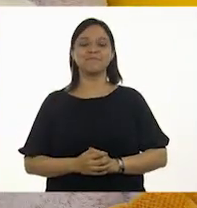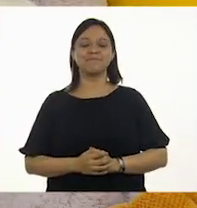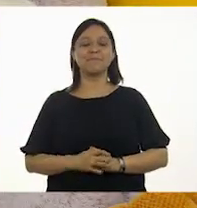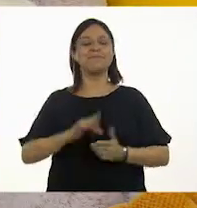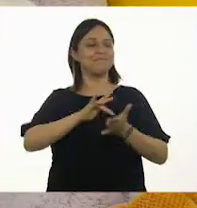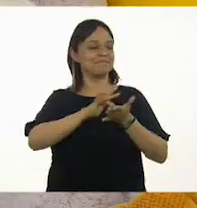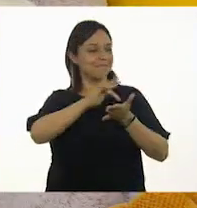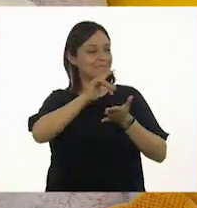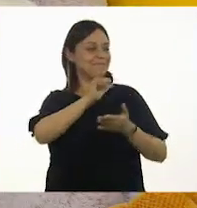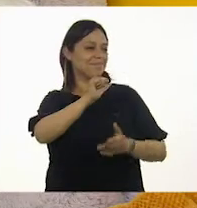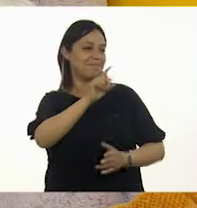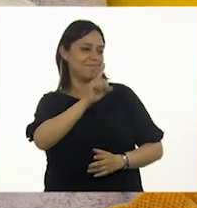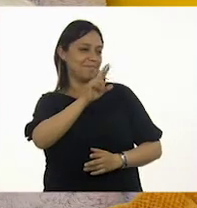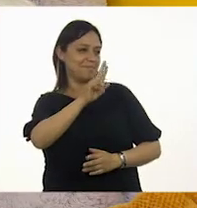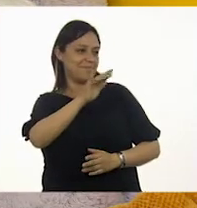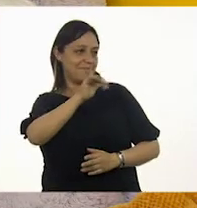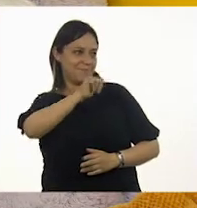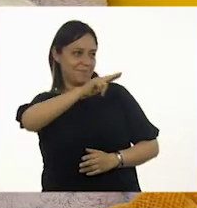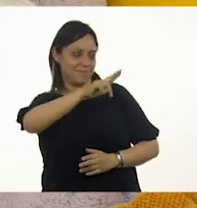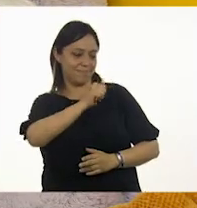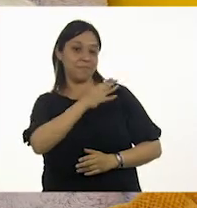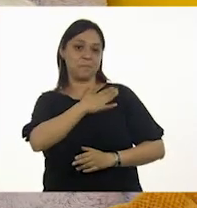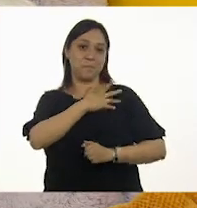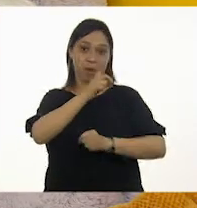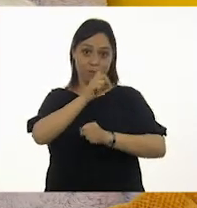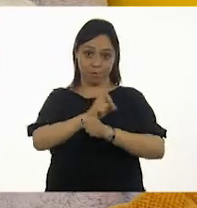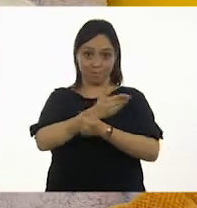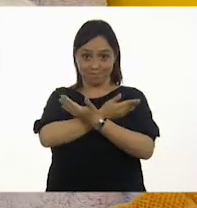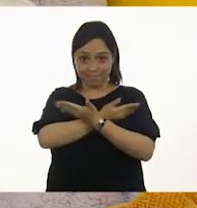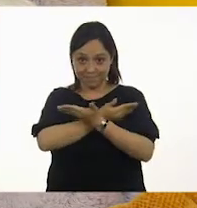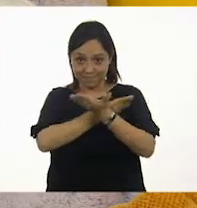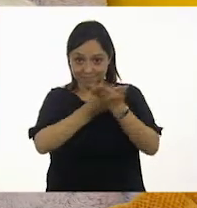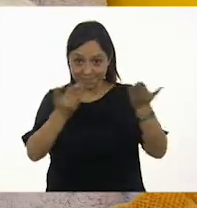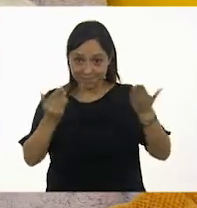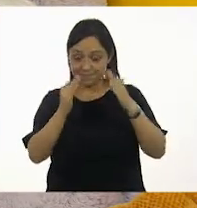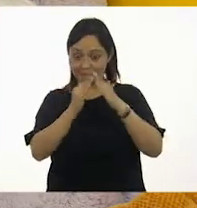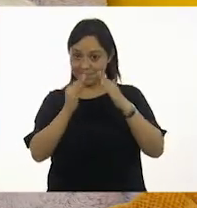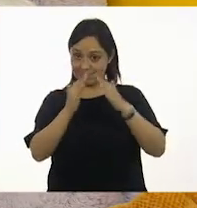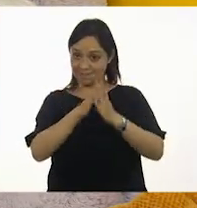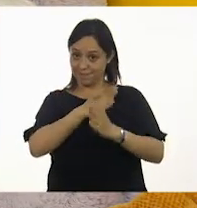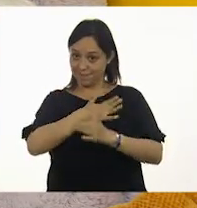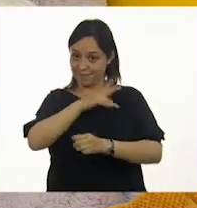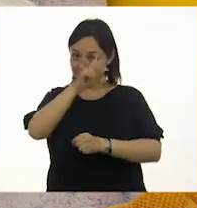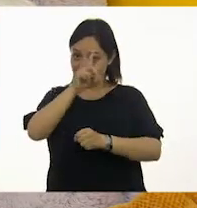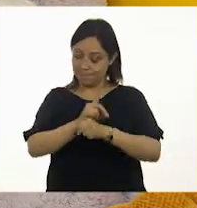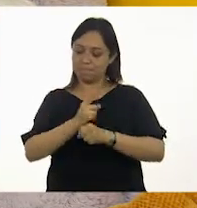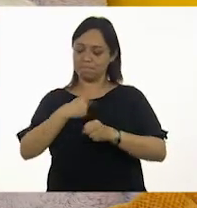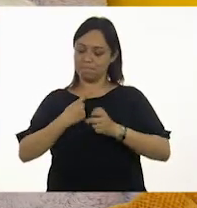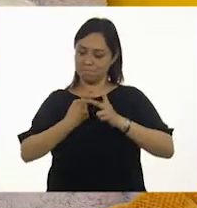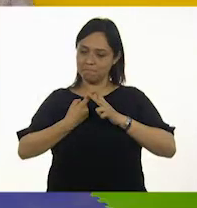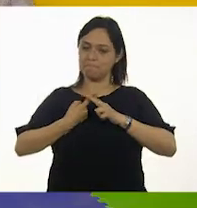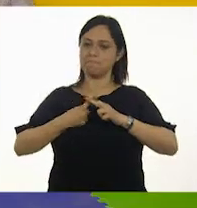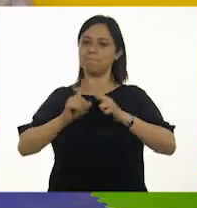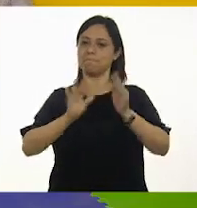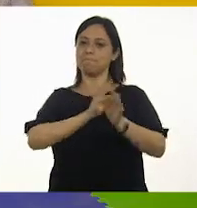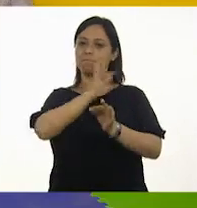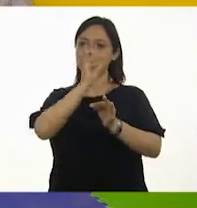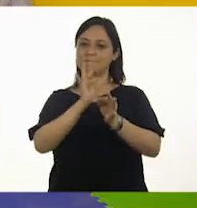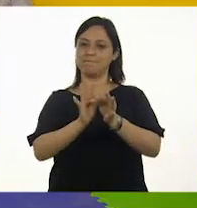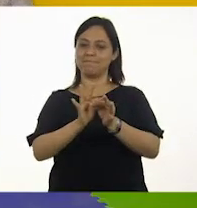Gracias, Adriana. Buenos días. Excelente día a todas y todos en casa. Estoy lista para empezar el programa de hoy.